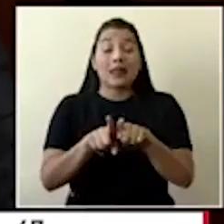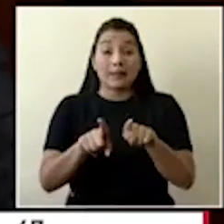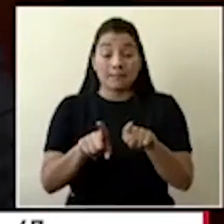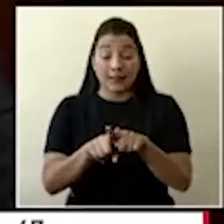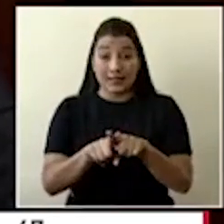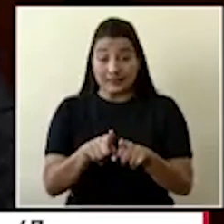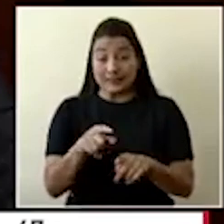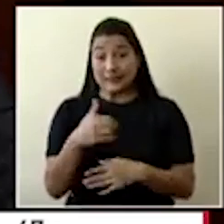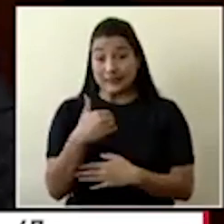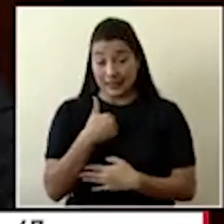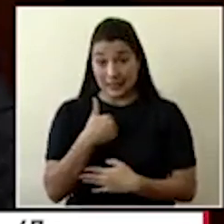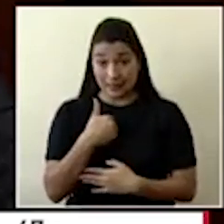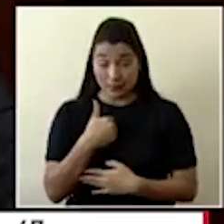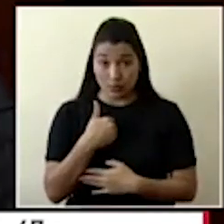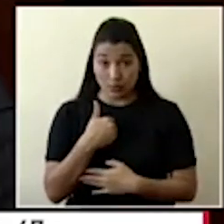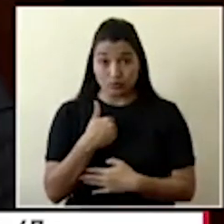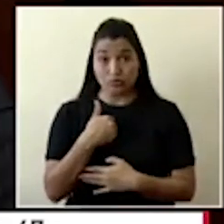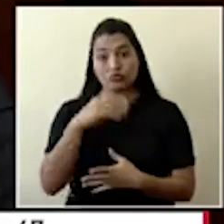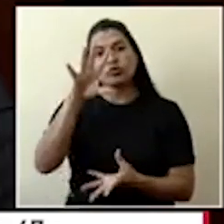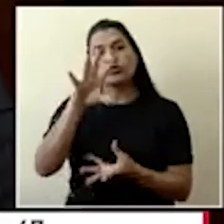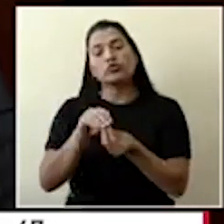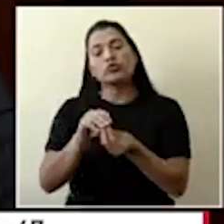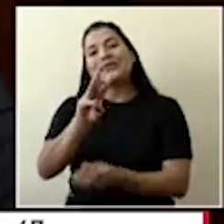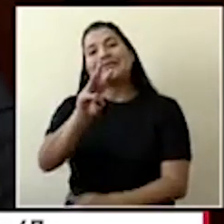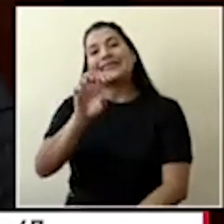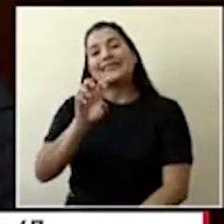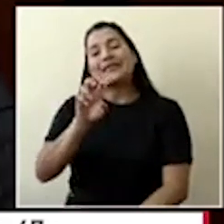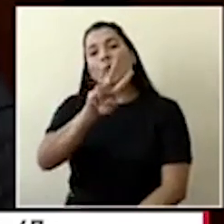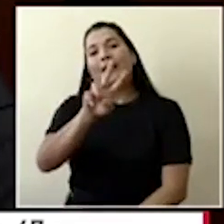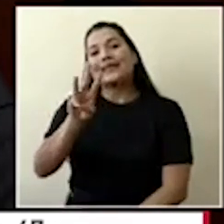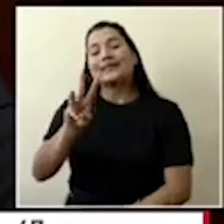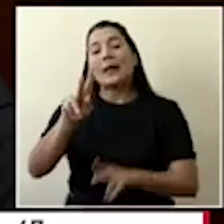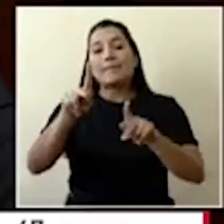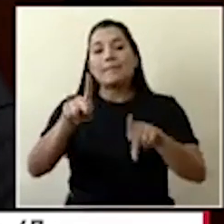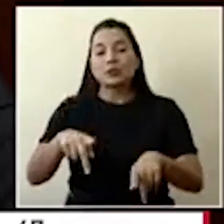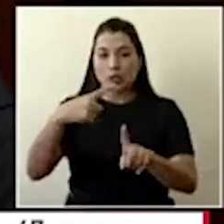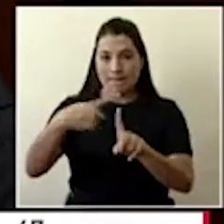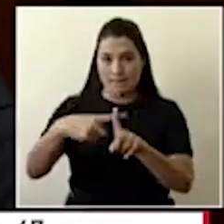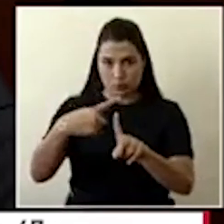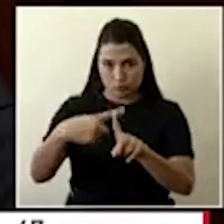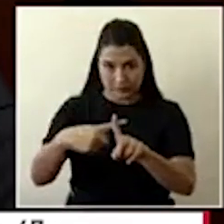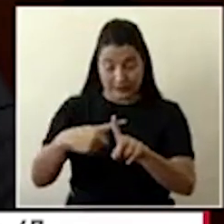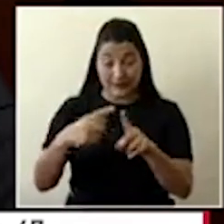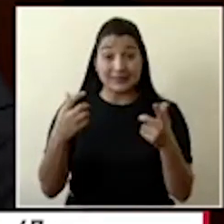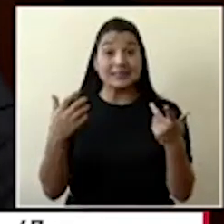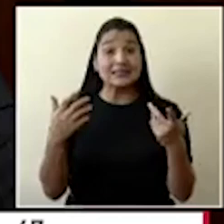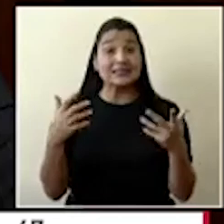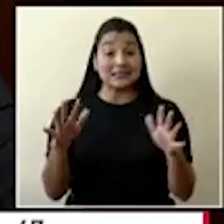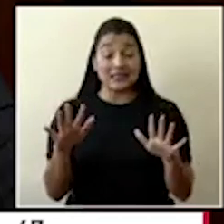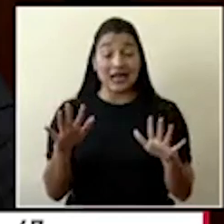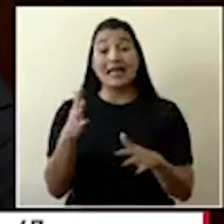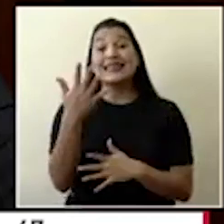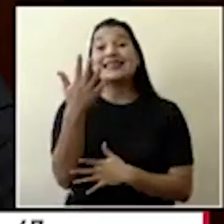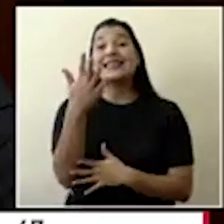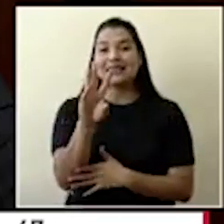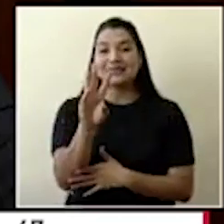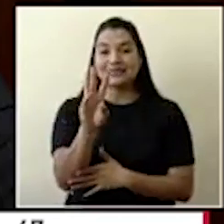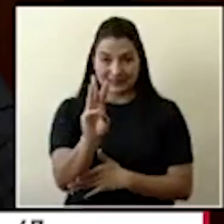los que ya dijimos, en total 626 casos confirmados. Hemos identificado 16,